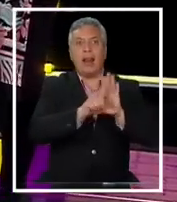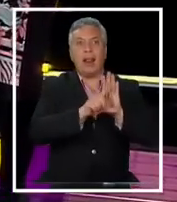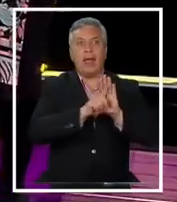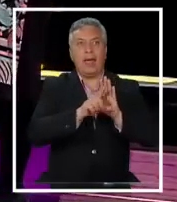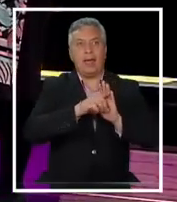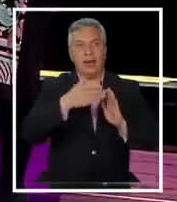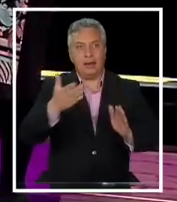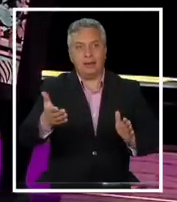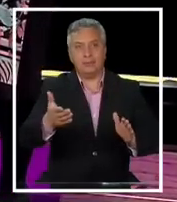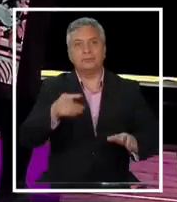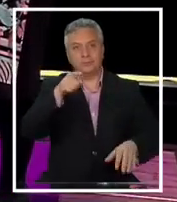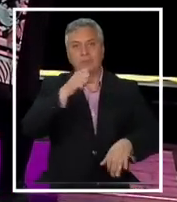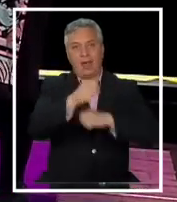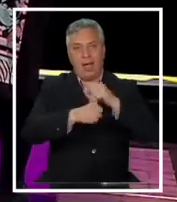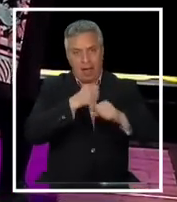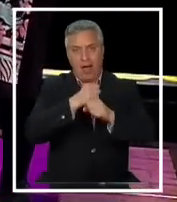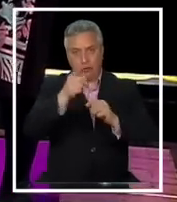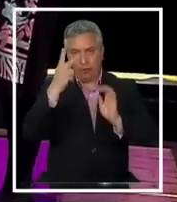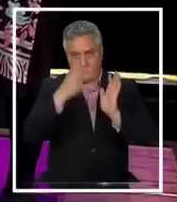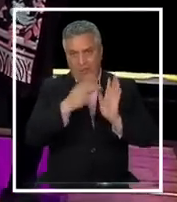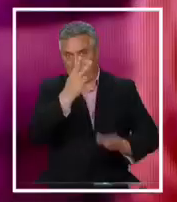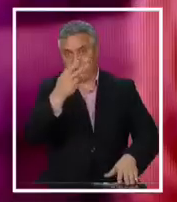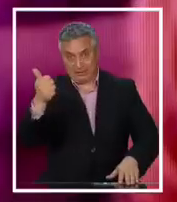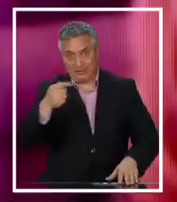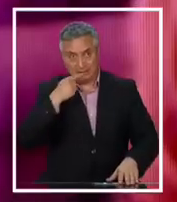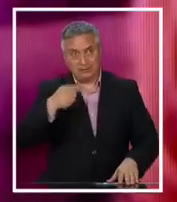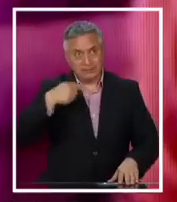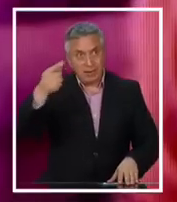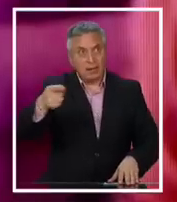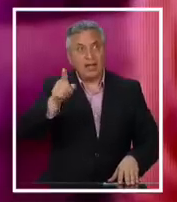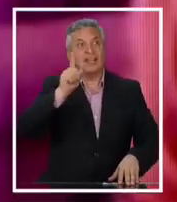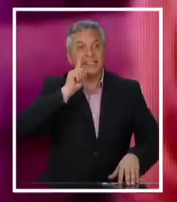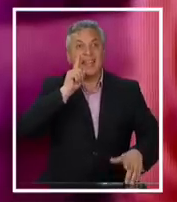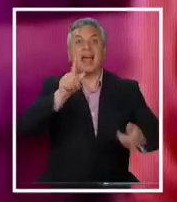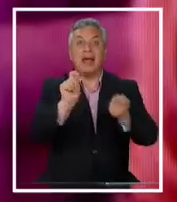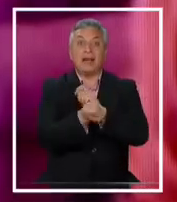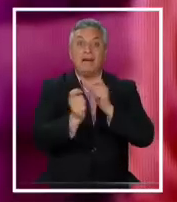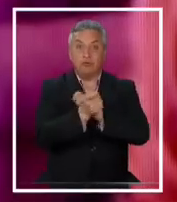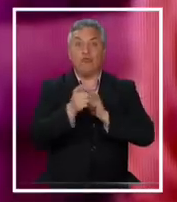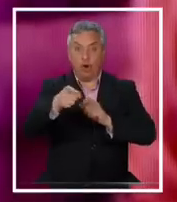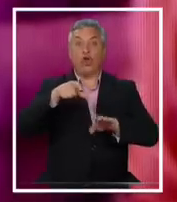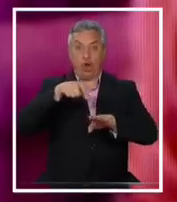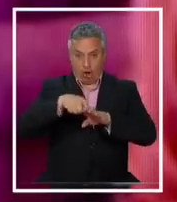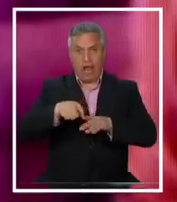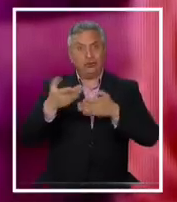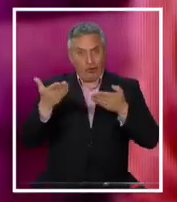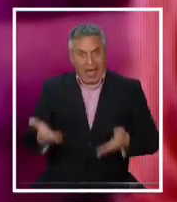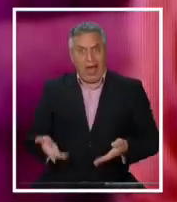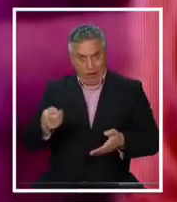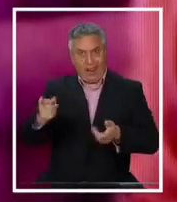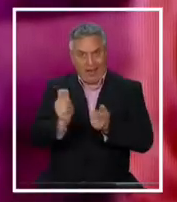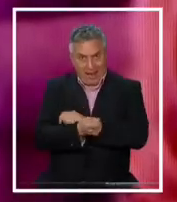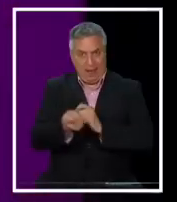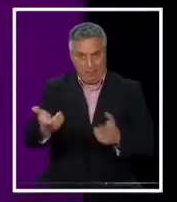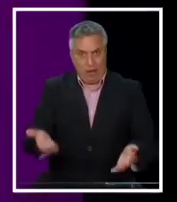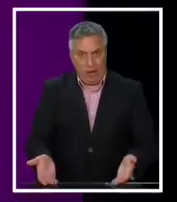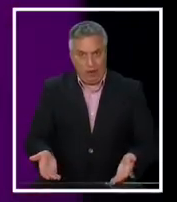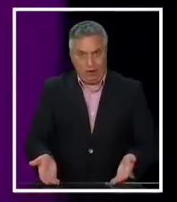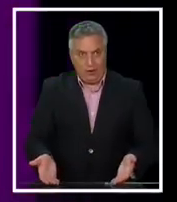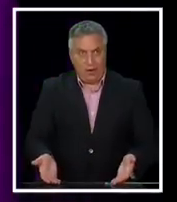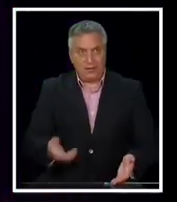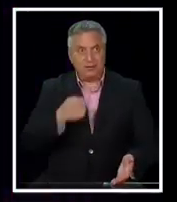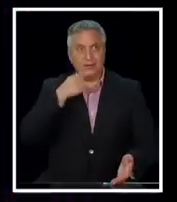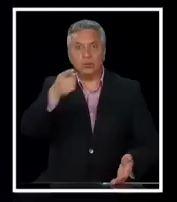Congreso que va a entrar a regir el año 2026. A comunidades indígenas. Por lo tanto, el que va a reformar esto es el Congreso actual. Entonces, esto no los